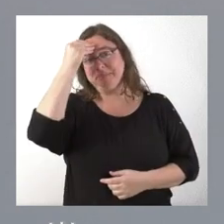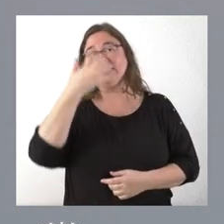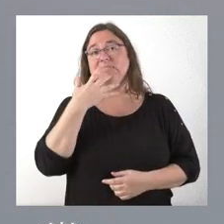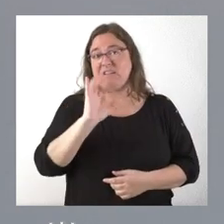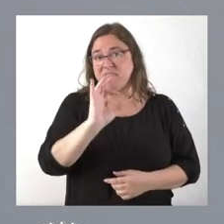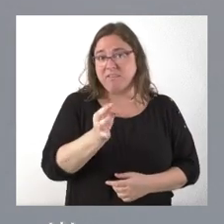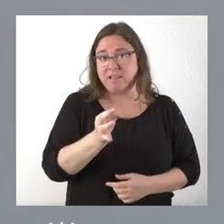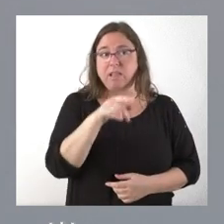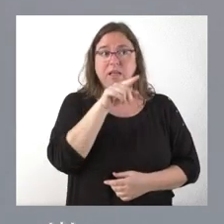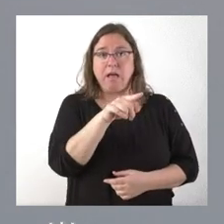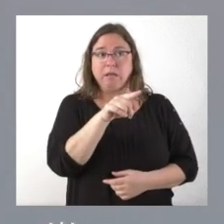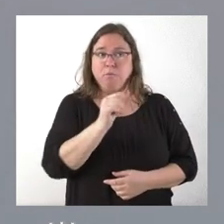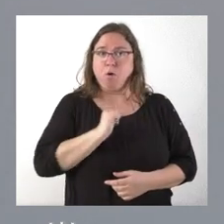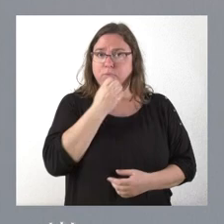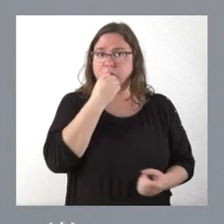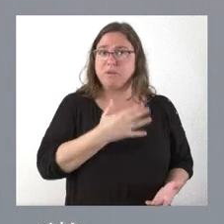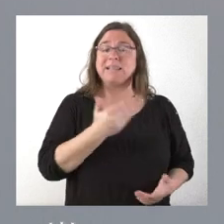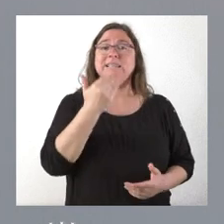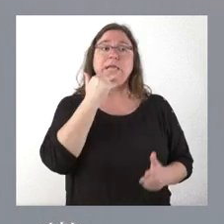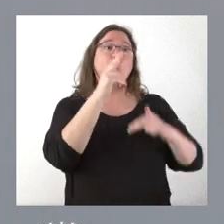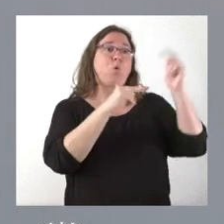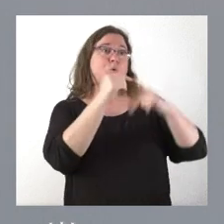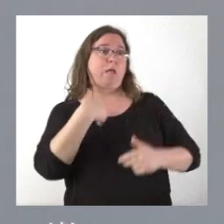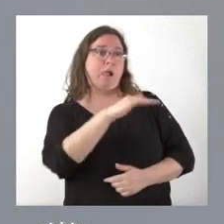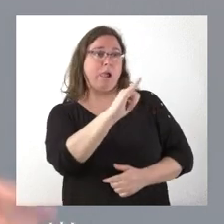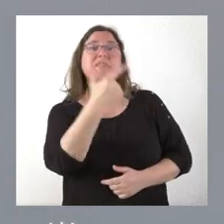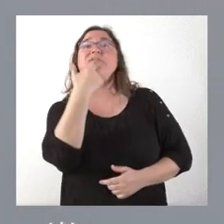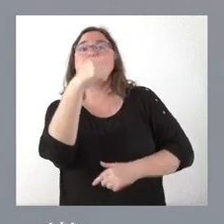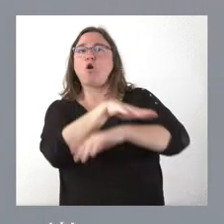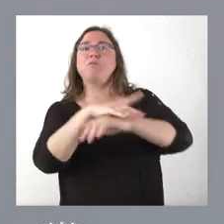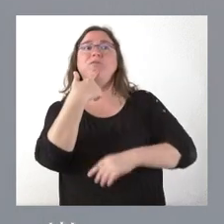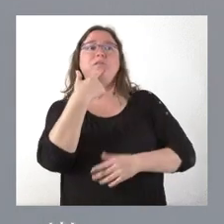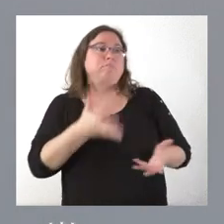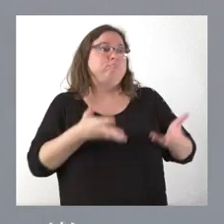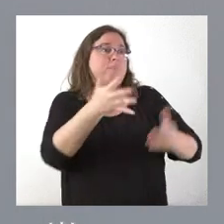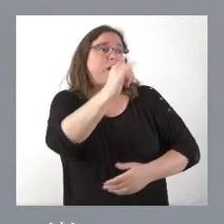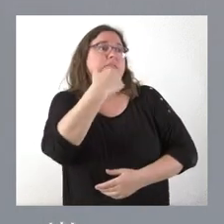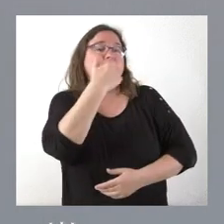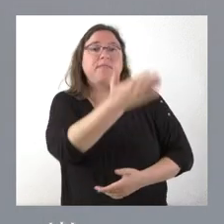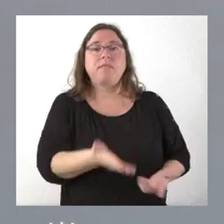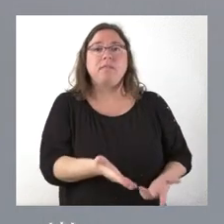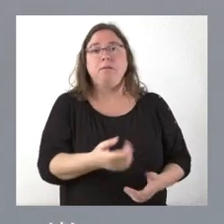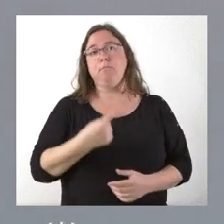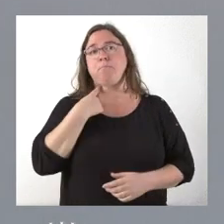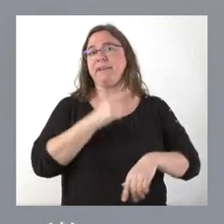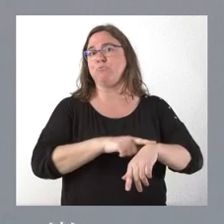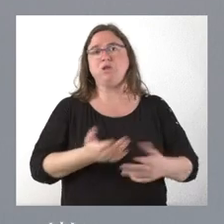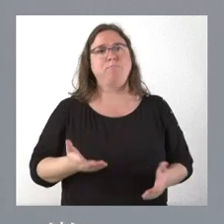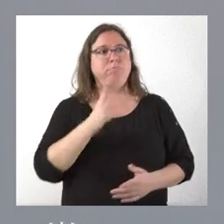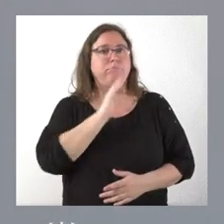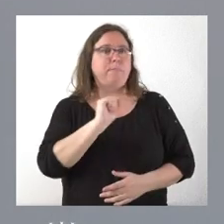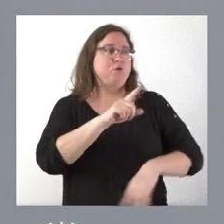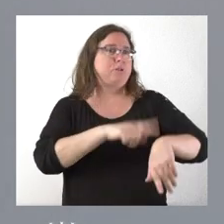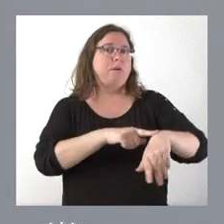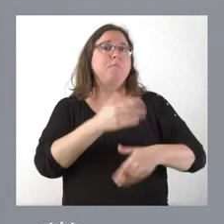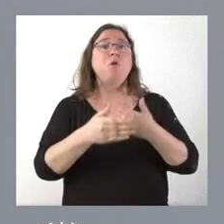Sareb, ahí tenemos una muy buena oportunidad porque si están construidas, como dice el Gobierno y están a disposición, pues se está perdiendo un tiempo precioso para que